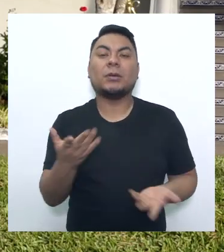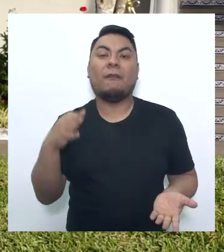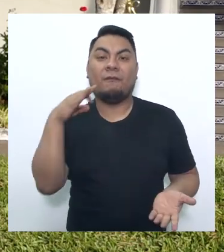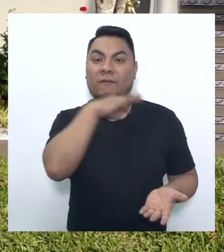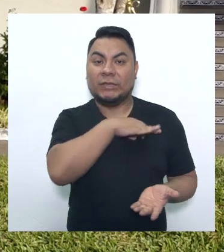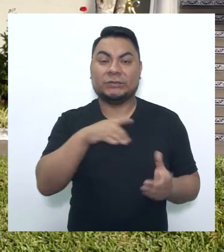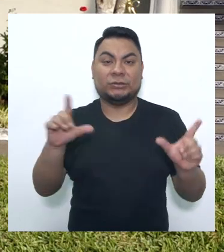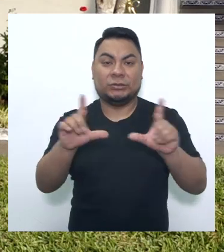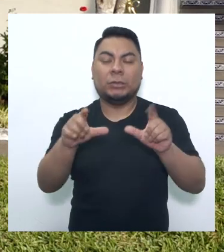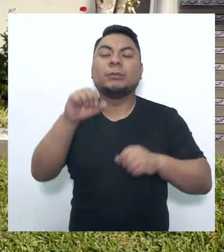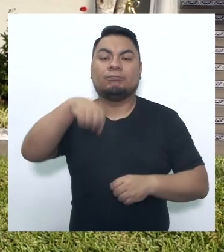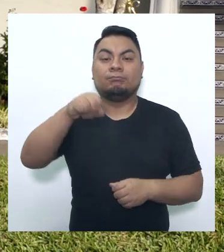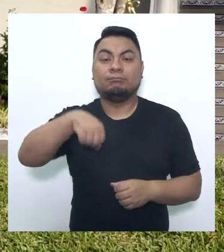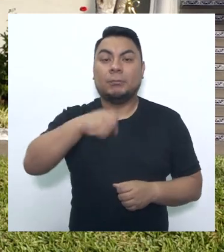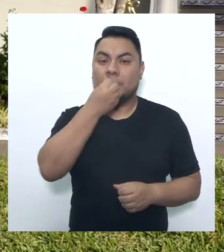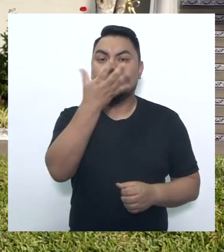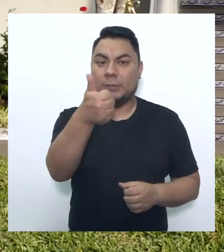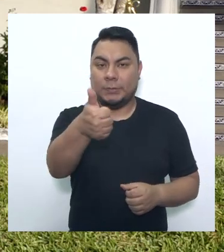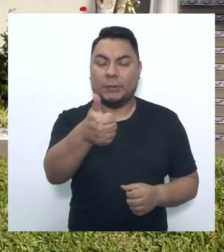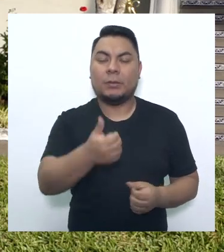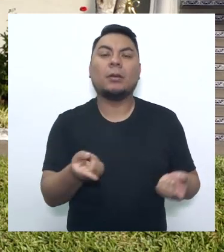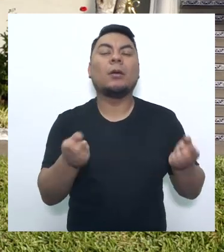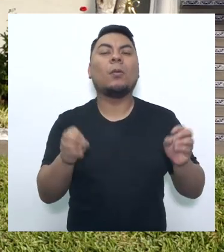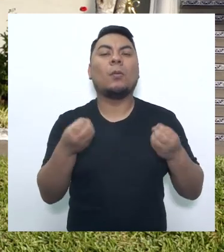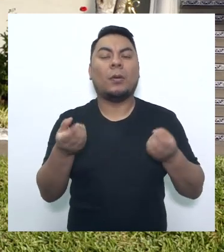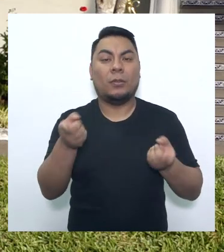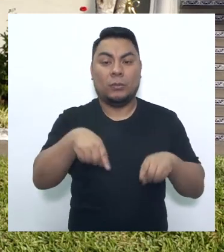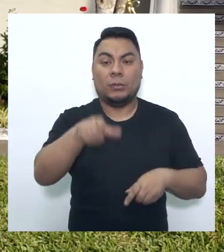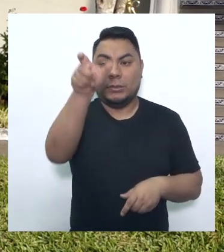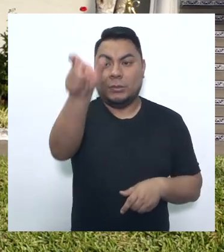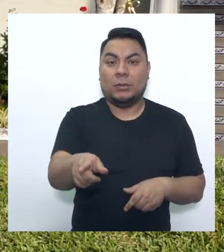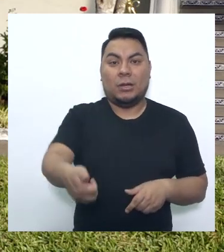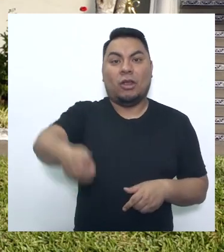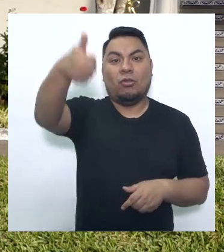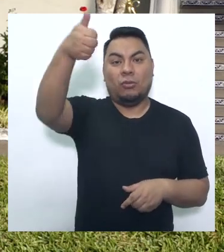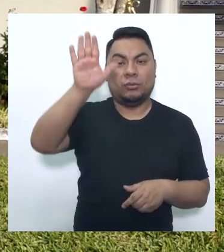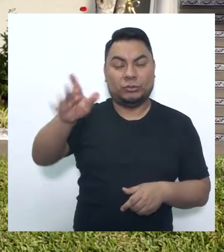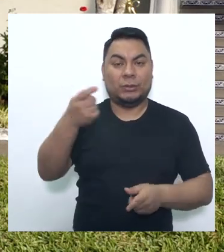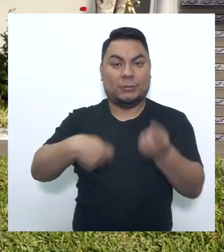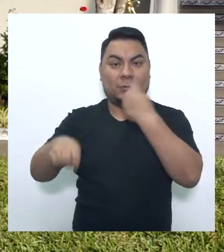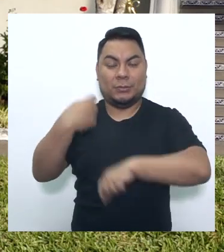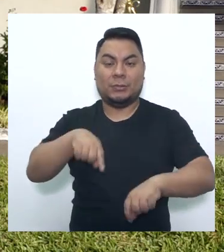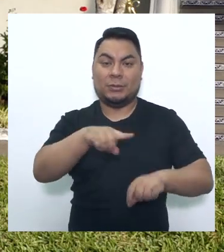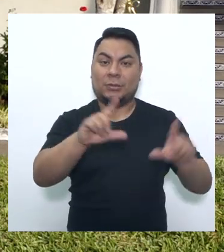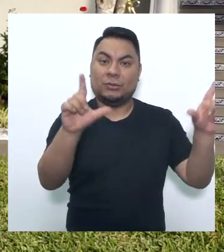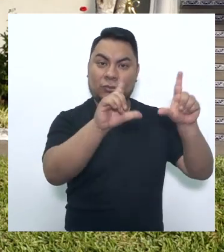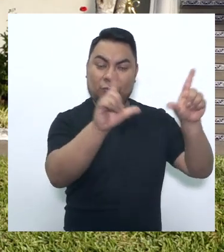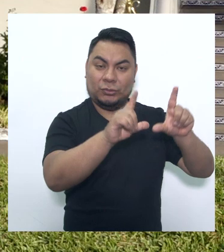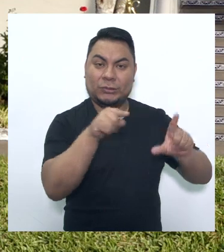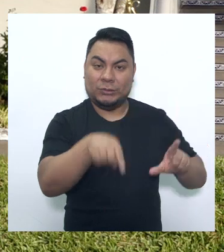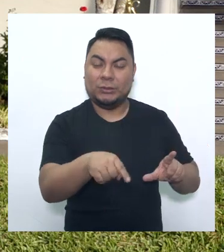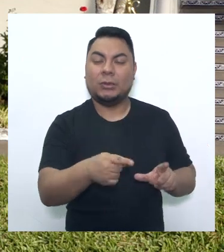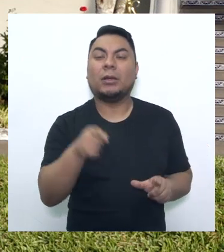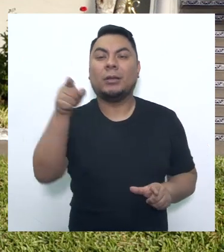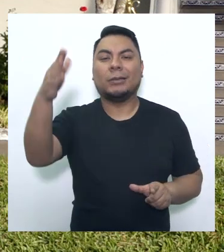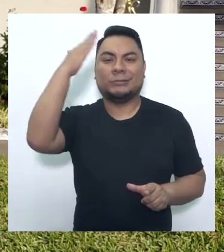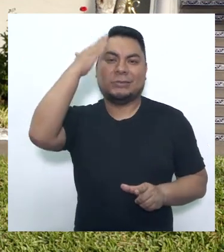delito de estafa sí es correcta, porque el dueño y el vendedor del televisor